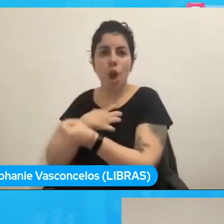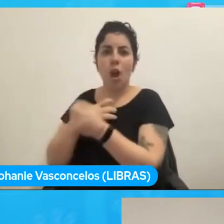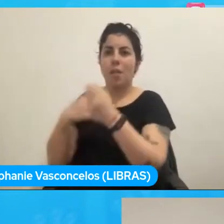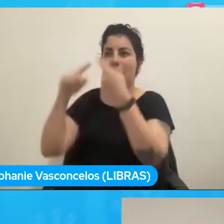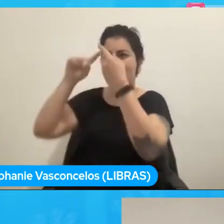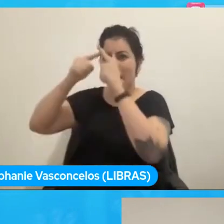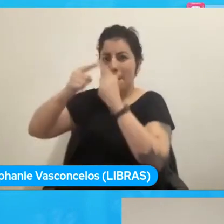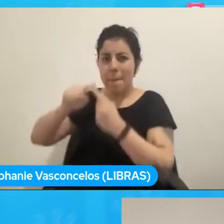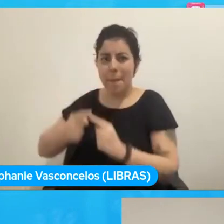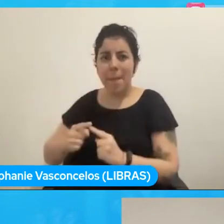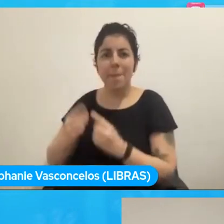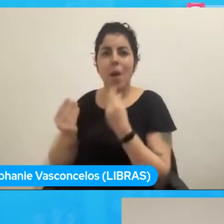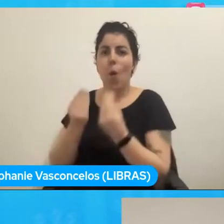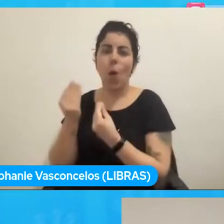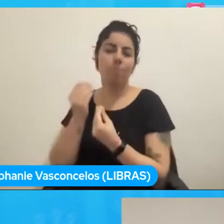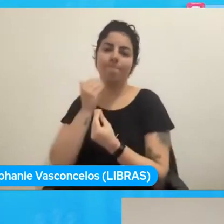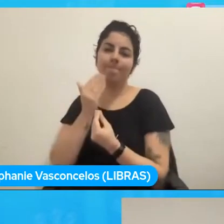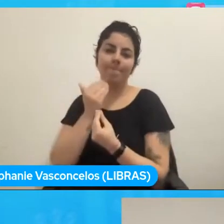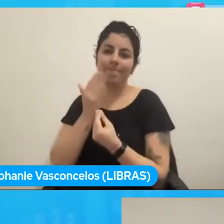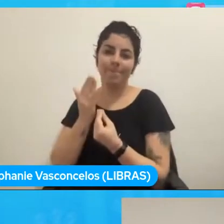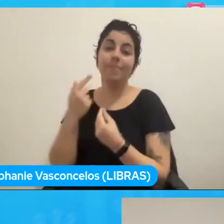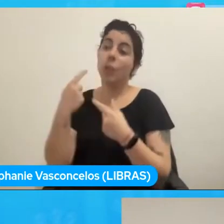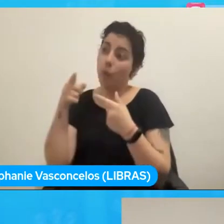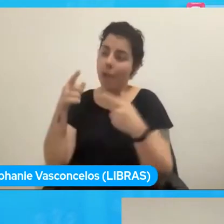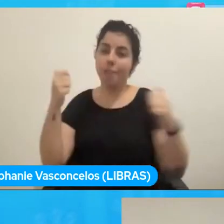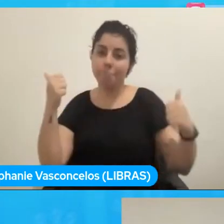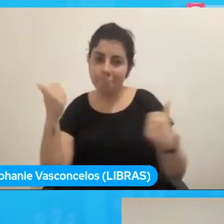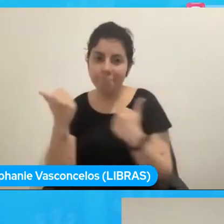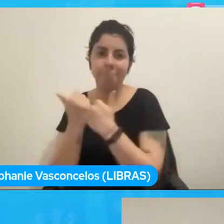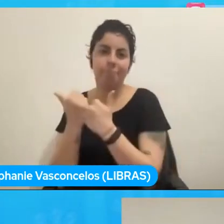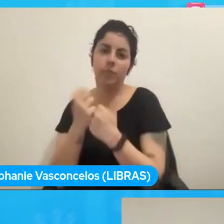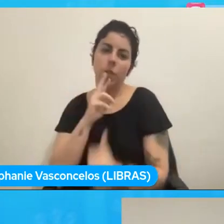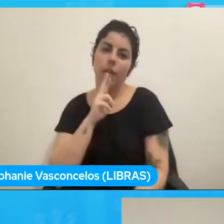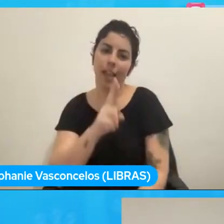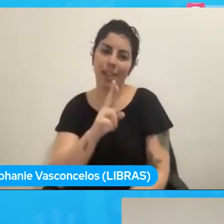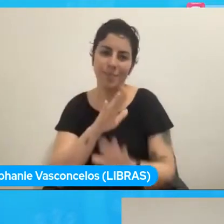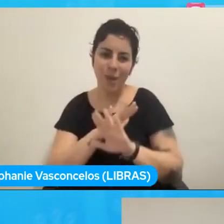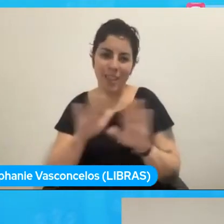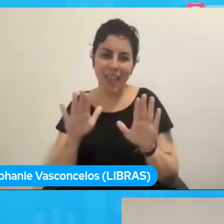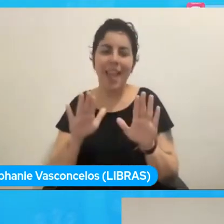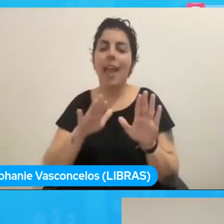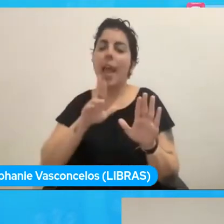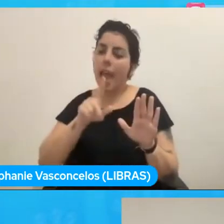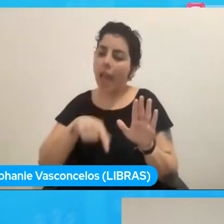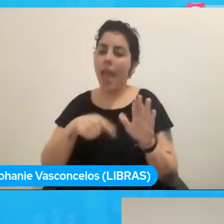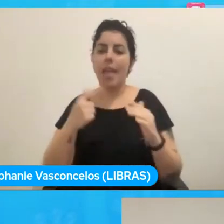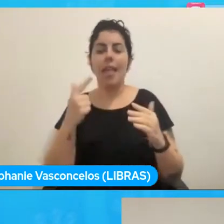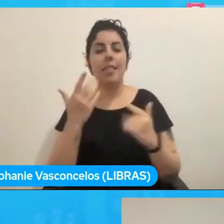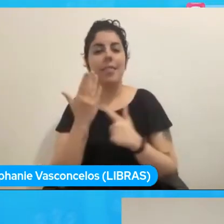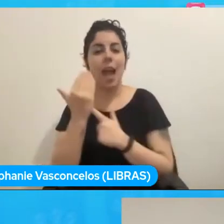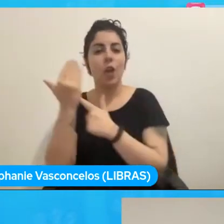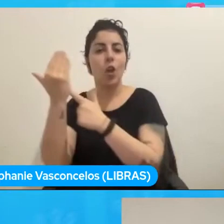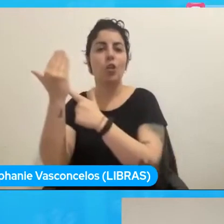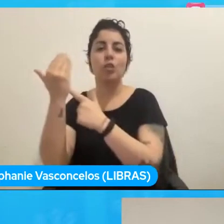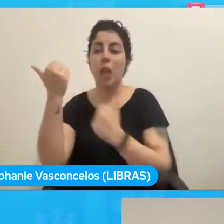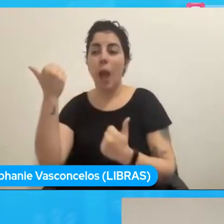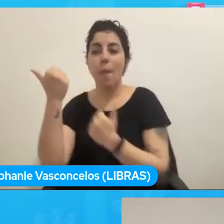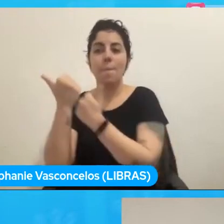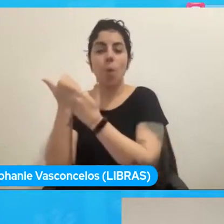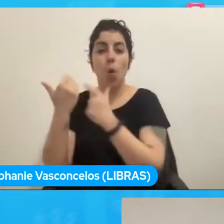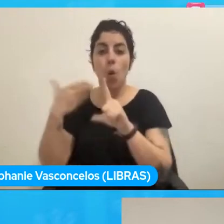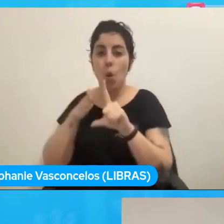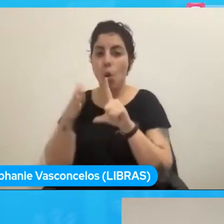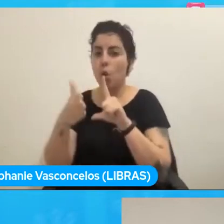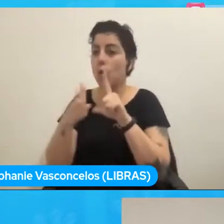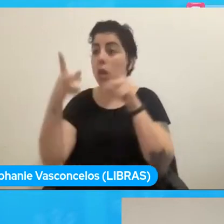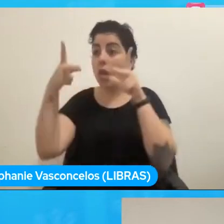O sea, en respuesta, no es un JavaScript killer, simplemente es una tecnología que va a correr en el browser igual que JavaScript,